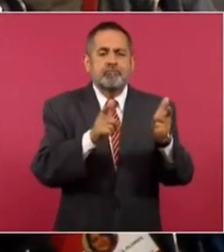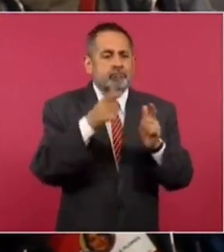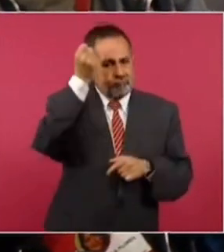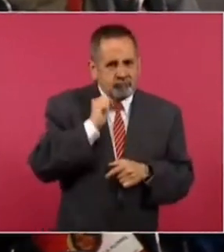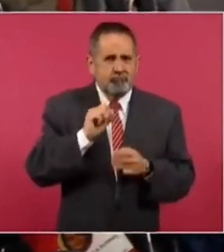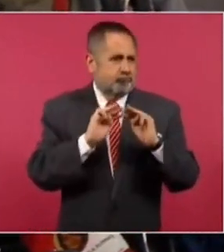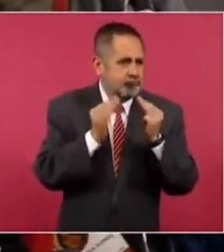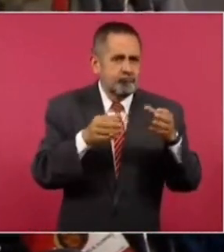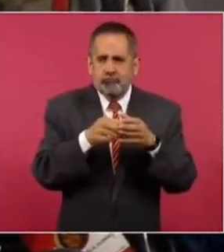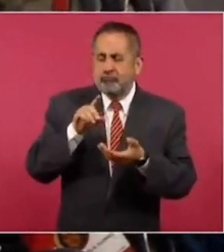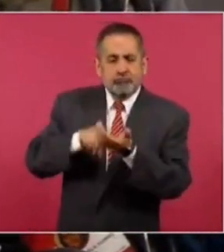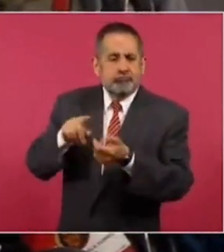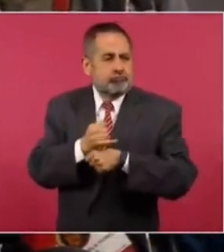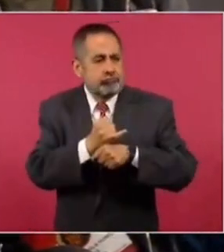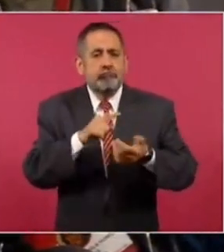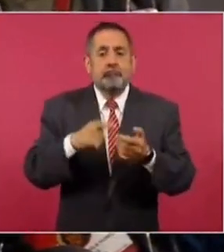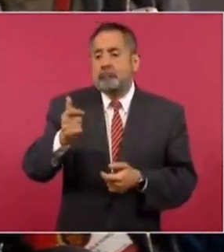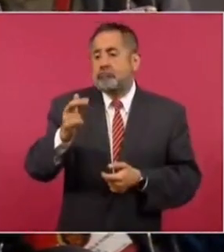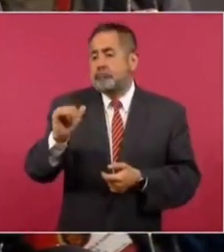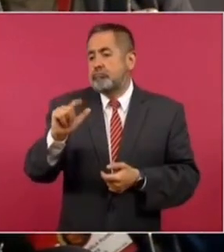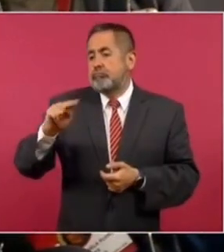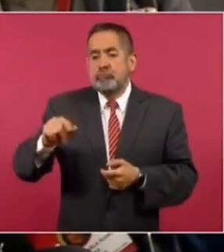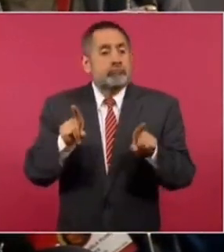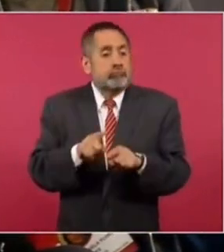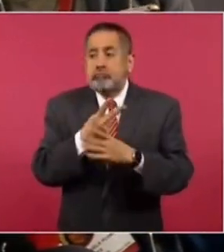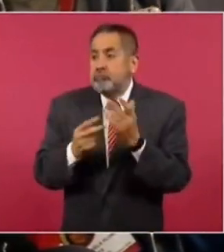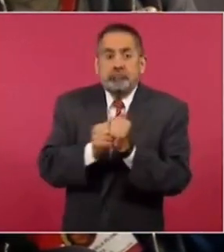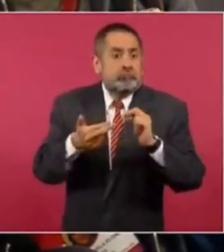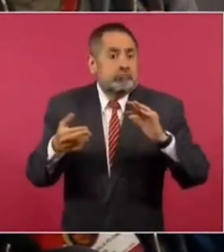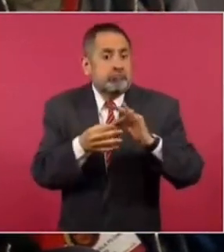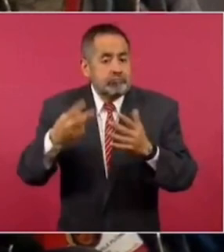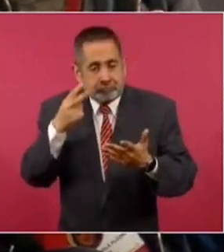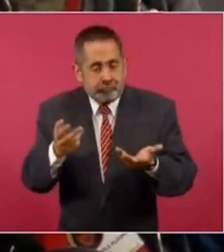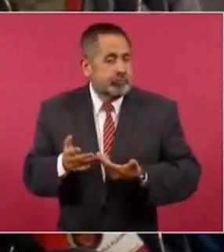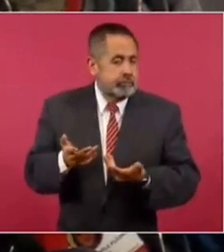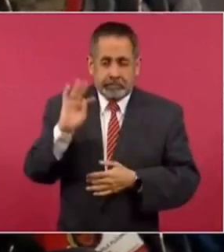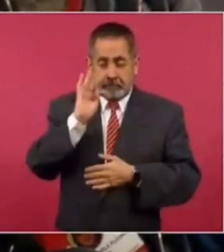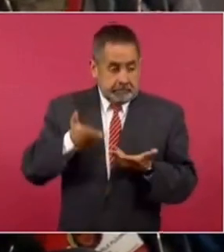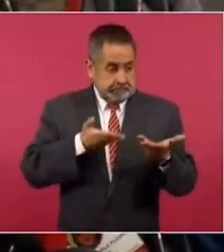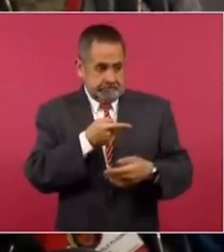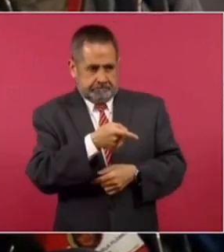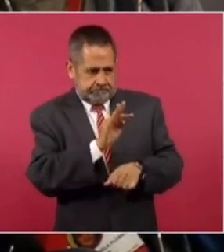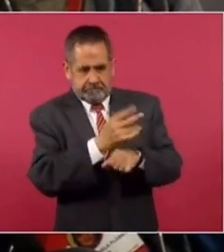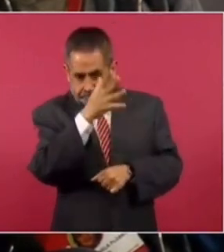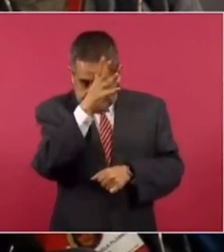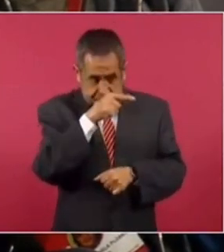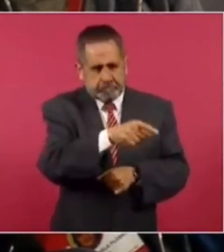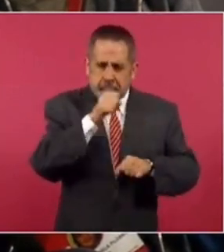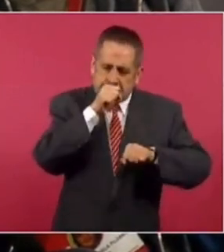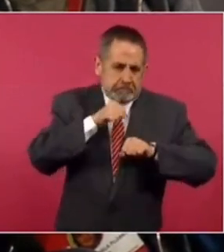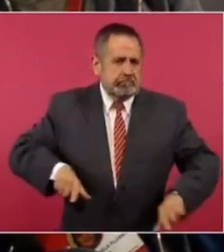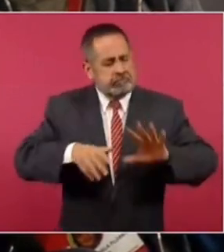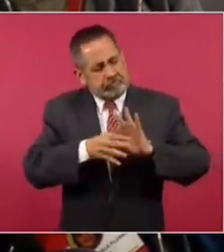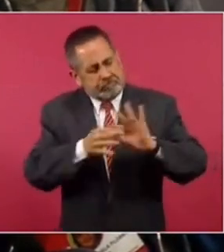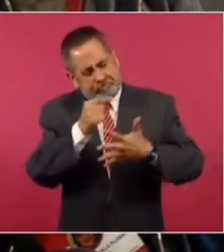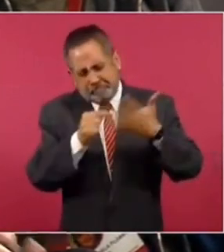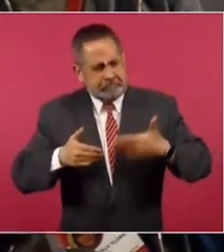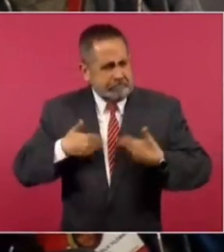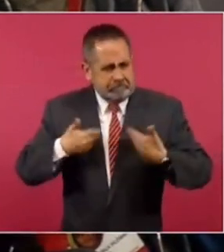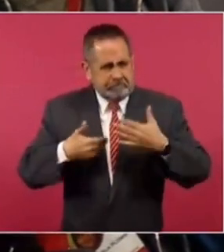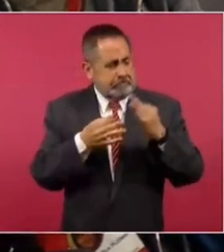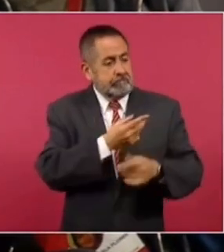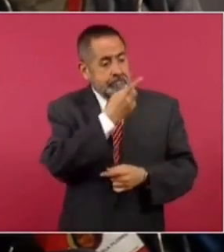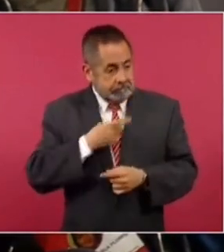Sinaloa por los que se investiga a García Luna en Estados Unidos y además funcionarios aquí en México. ¿Se le podría ofrecer un acuerdo aquí en caso de que se inicie un proceso para